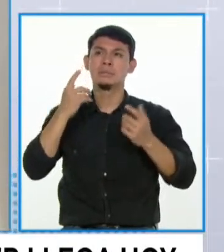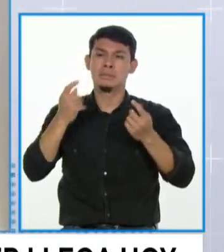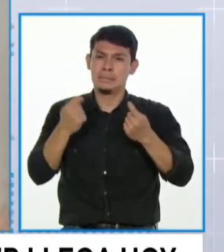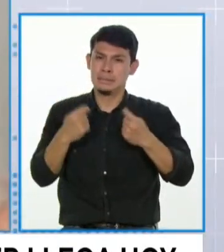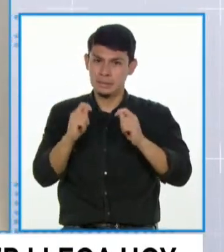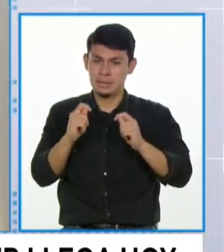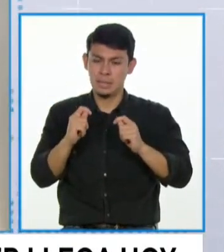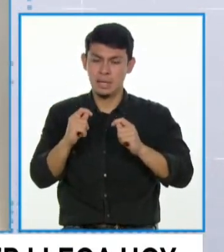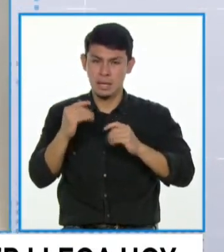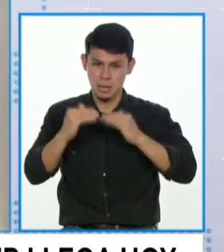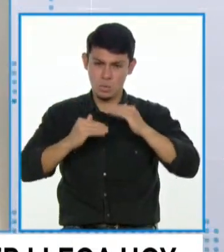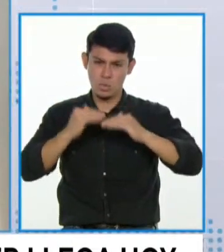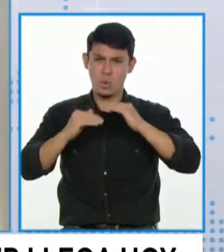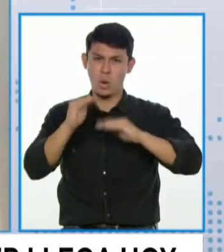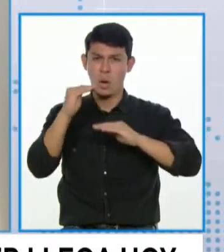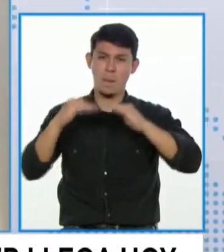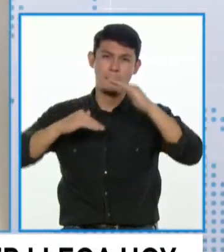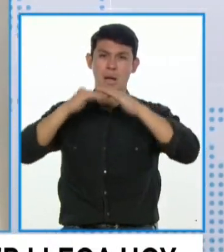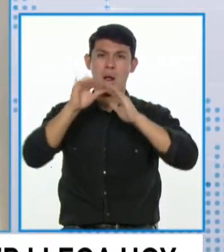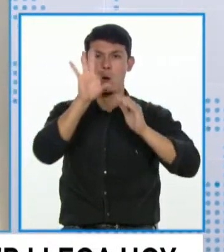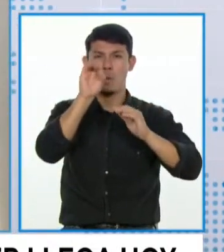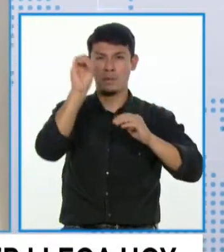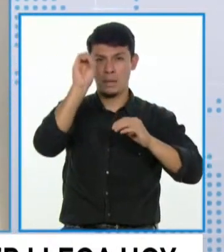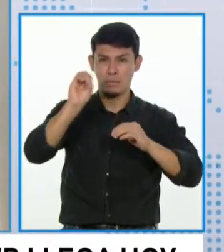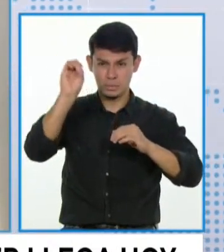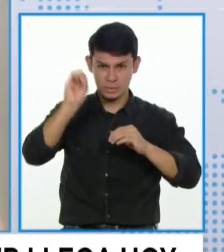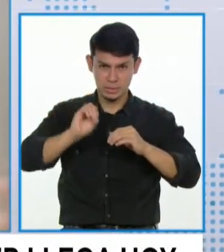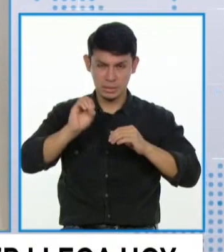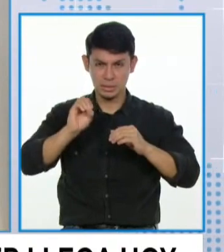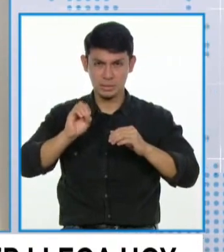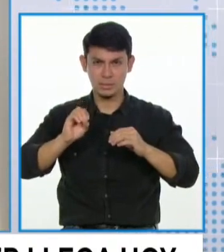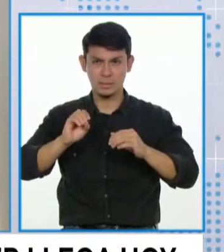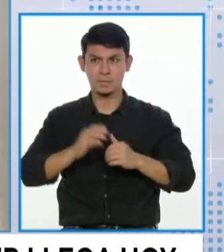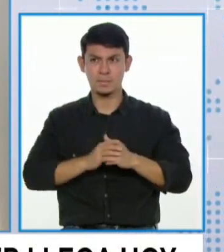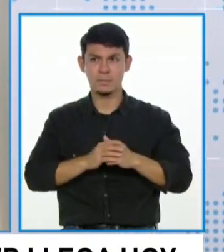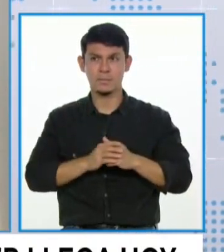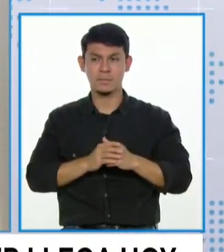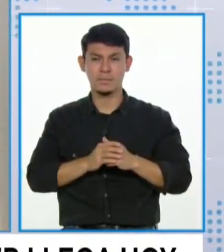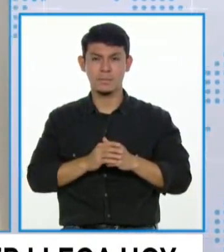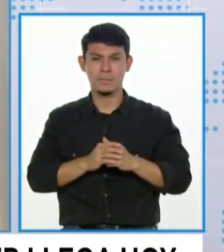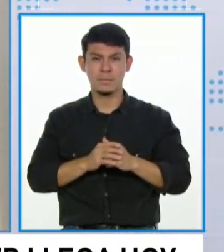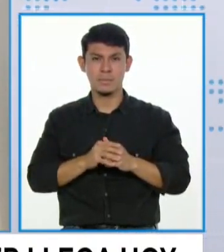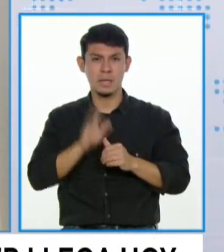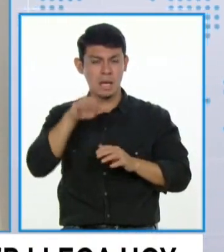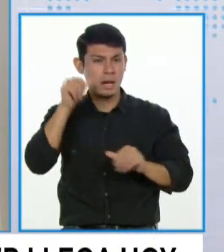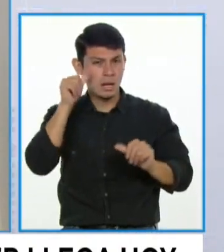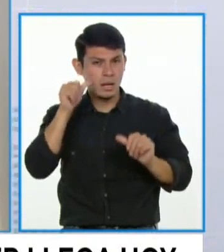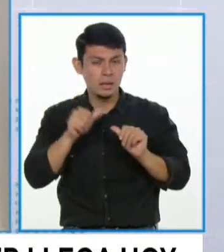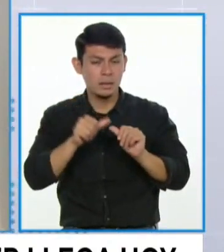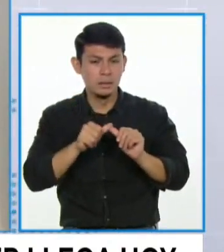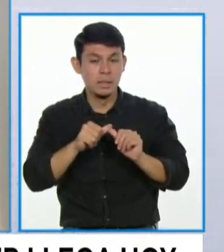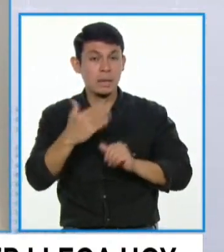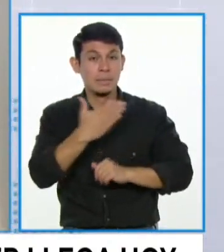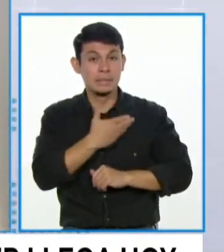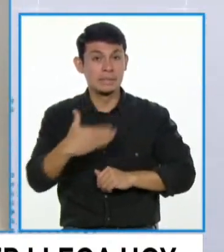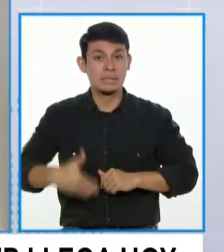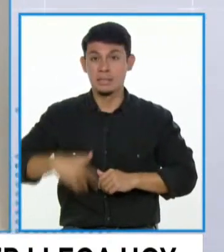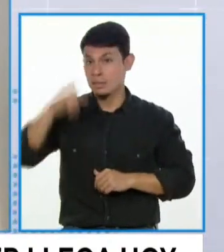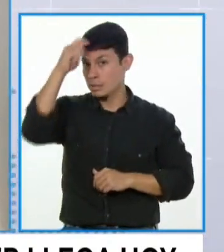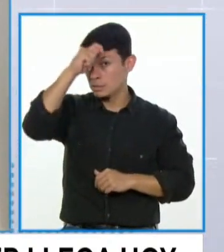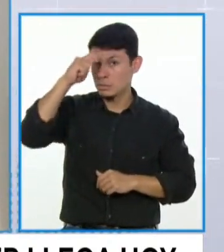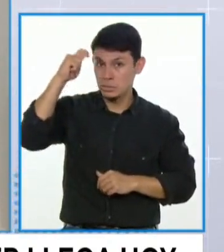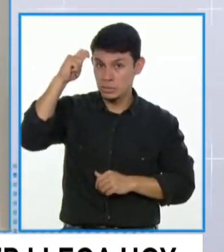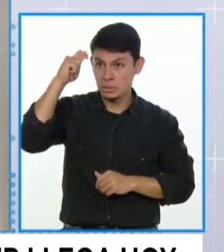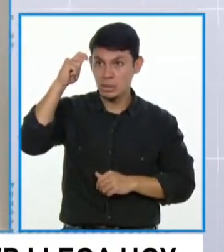subir a llegar a ese 90% para alcanzar la inmunidad de rebaño a julio. Y nuevamente, acuérdate que el presidente Trump